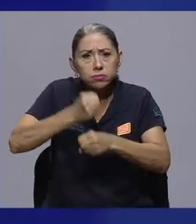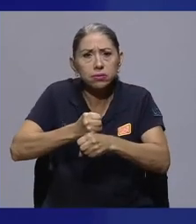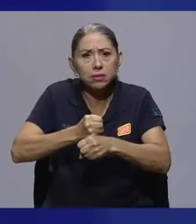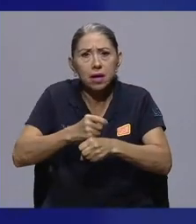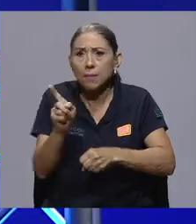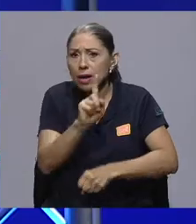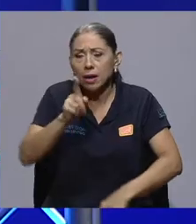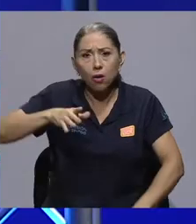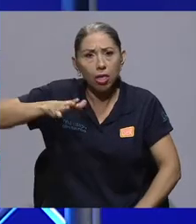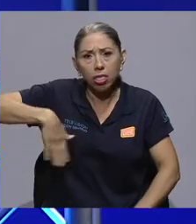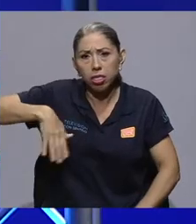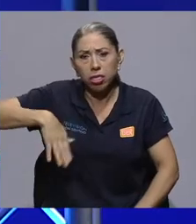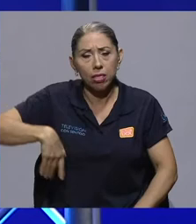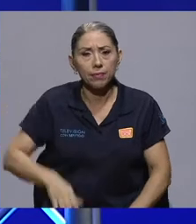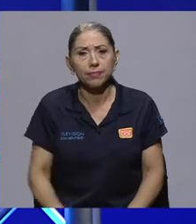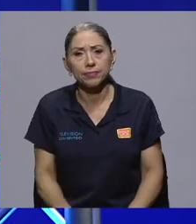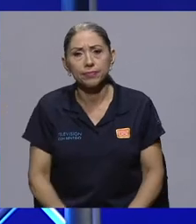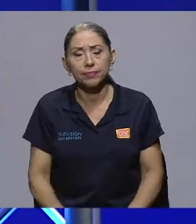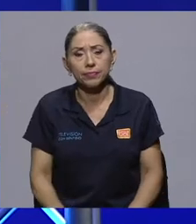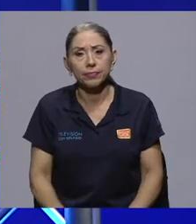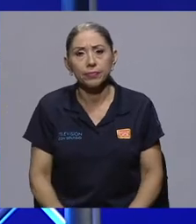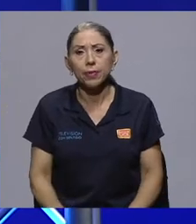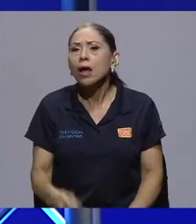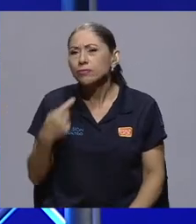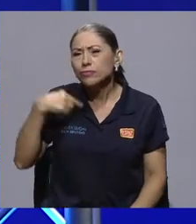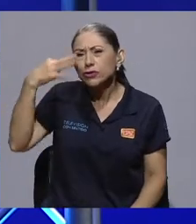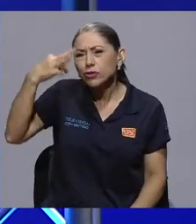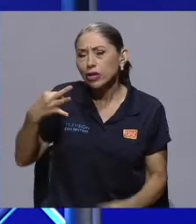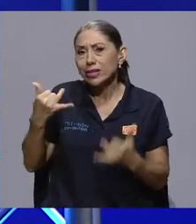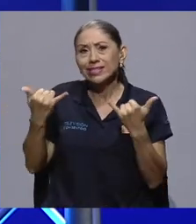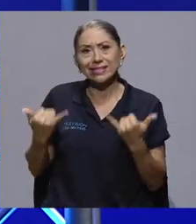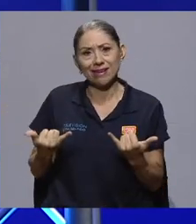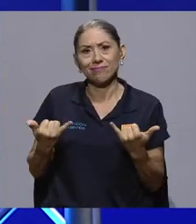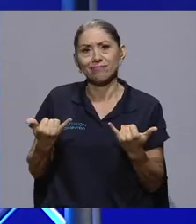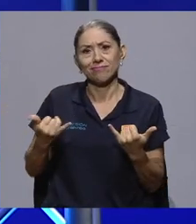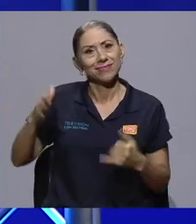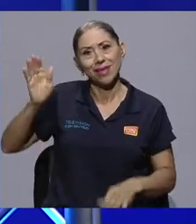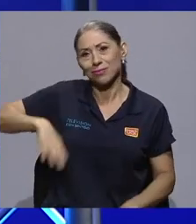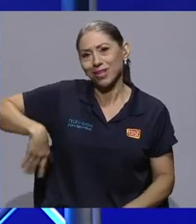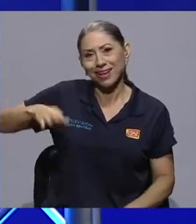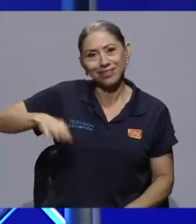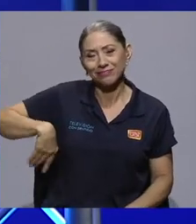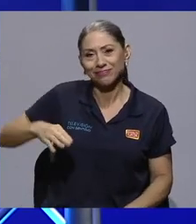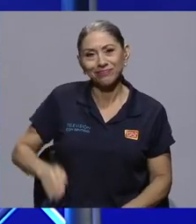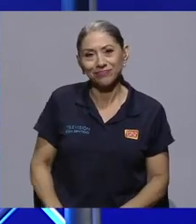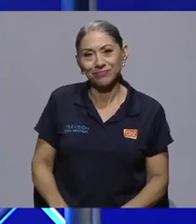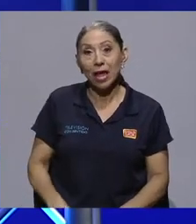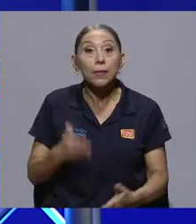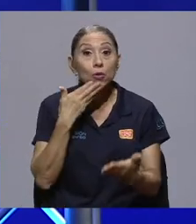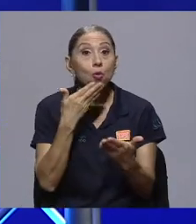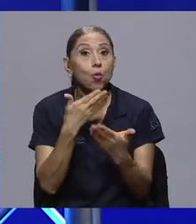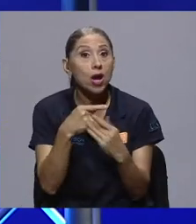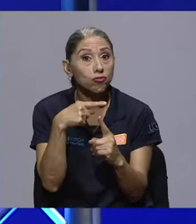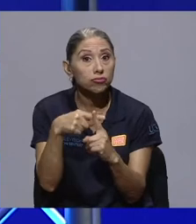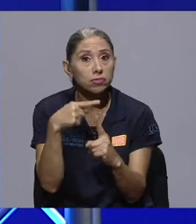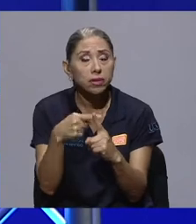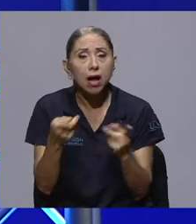no nos coja tarde? A ver, yo creo que ya estamos tarde. Lo bueno es que han pasado